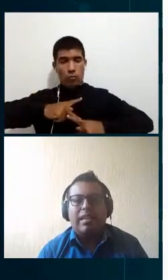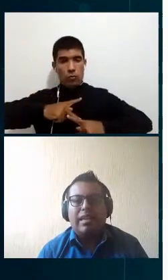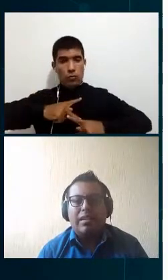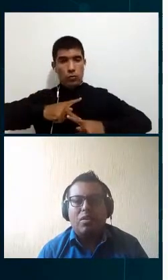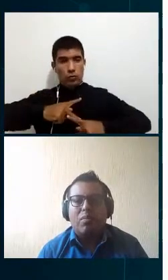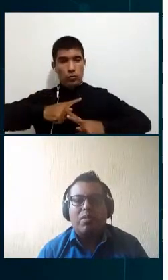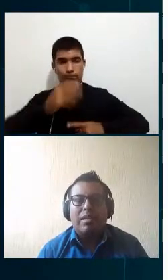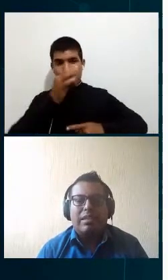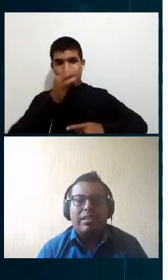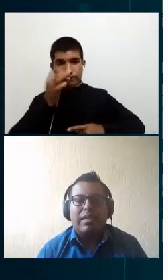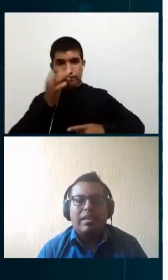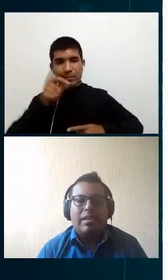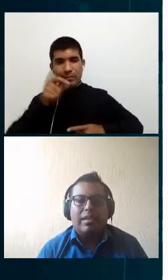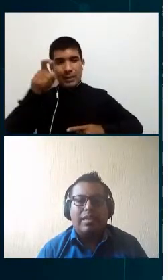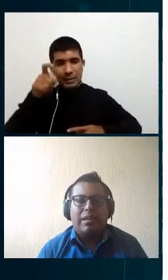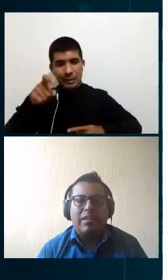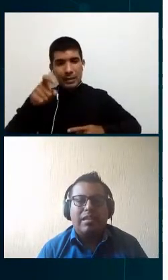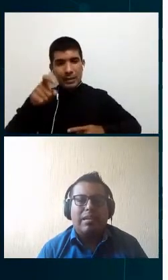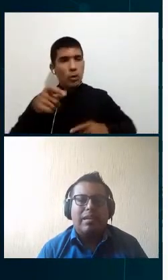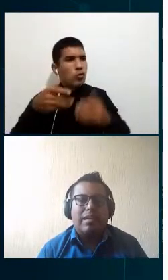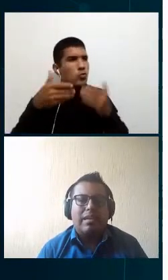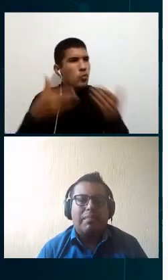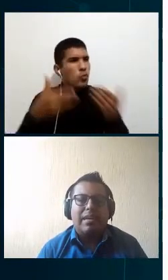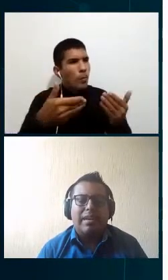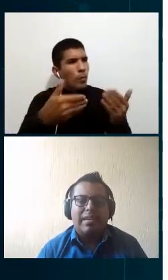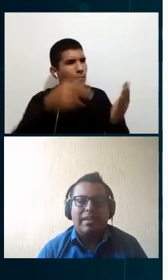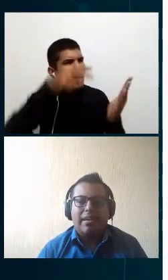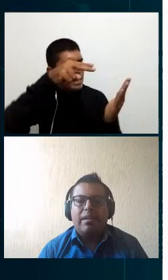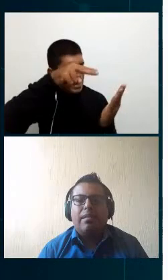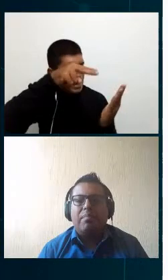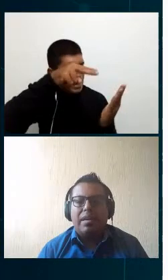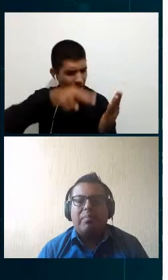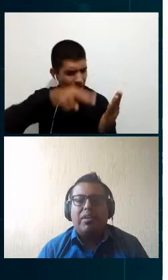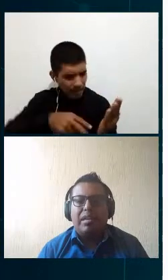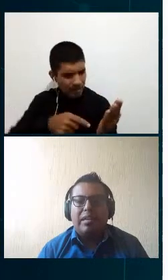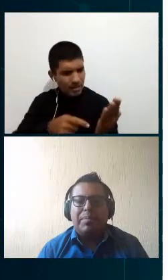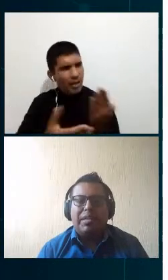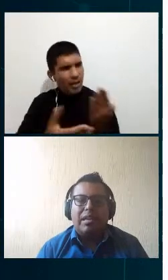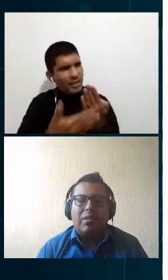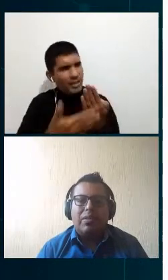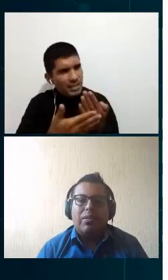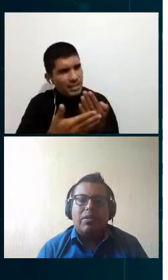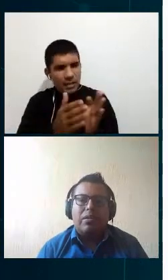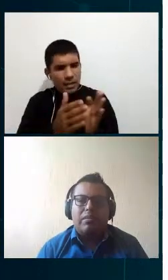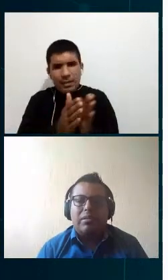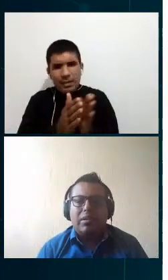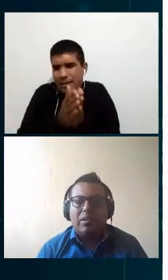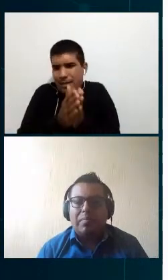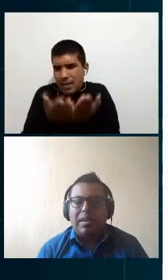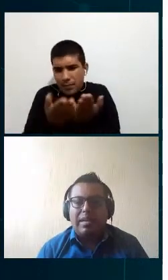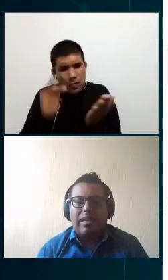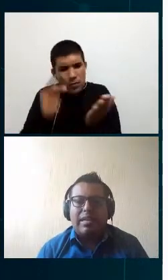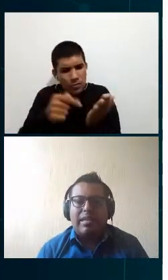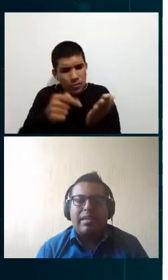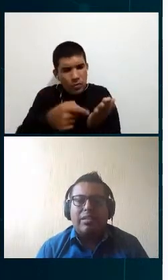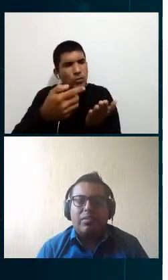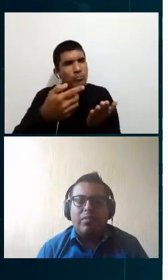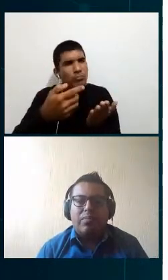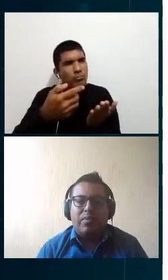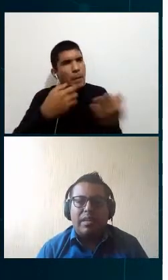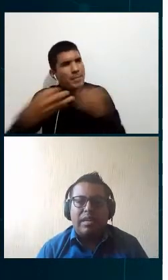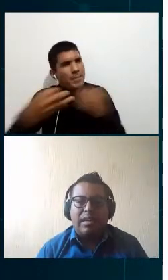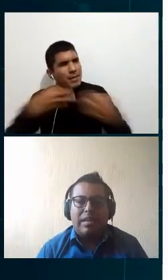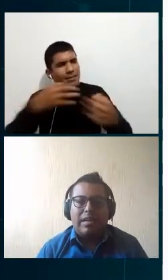técnica leer cómo es que el lenguaje maneja para poder interpretarlo de nuestro lado para que la